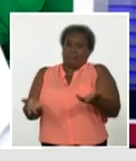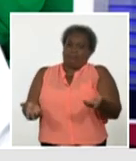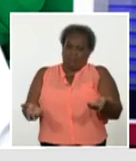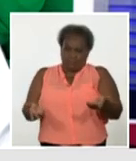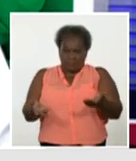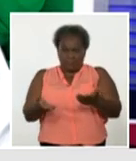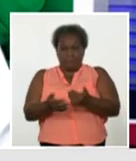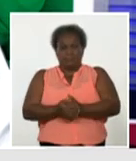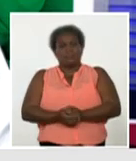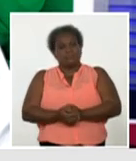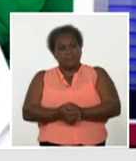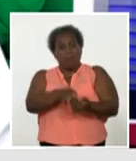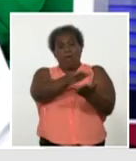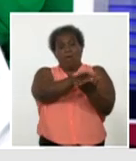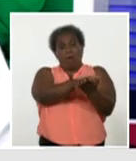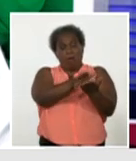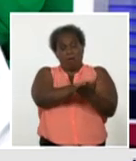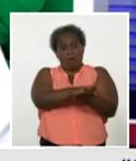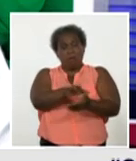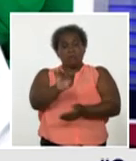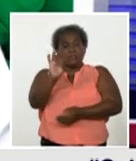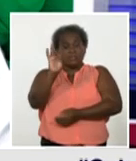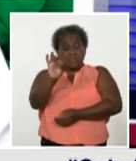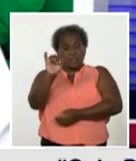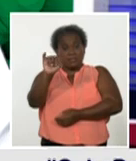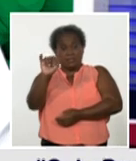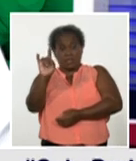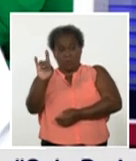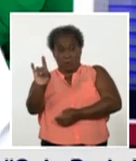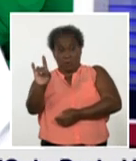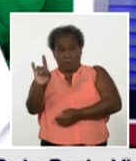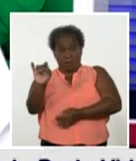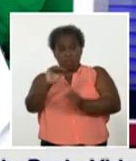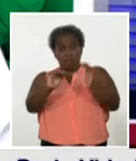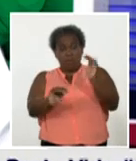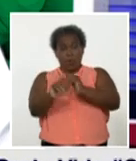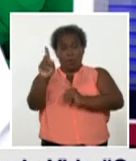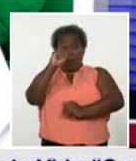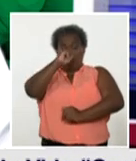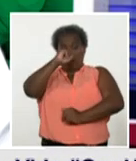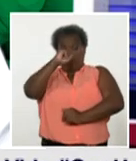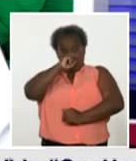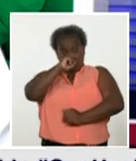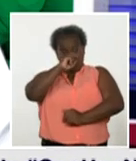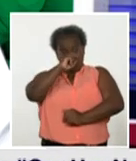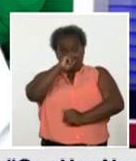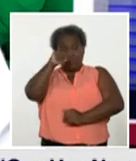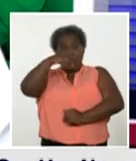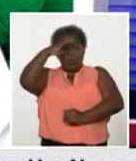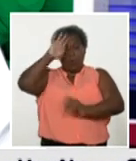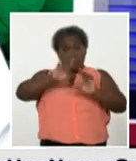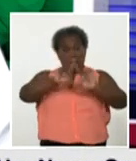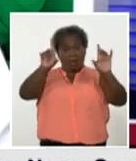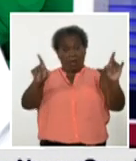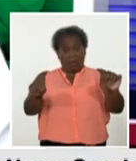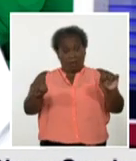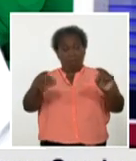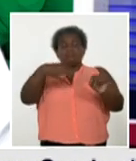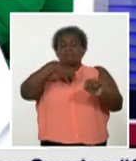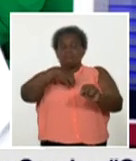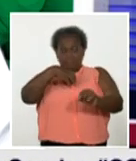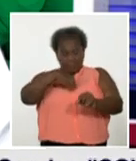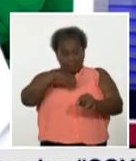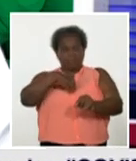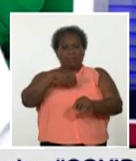Se acumulan ya 769 menores de un año que se han diagnosticado en Cuba con COVID-19.